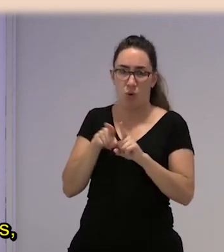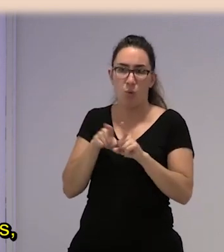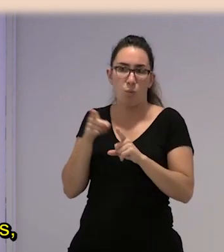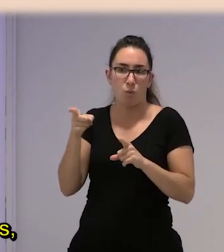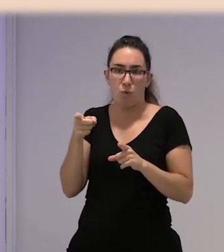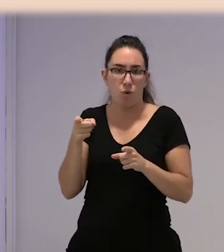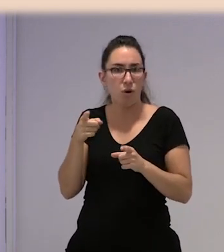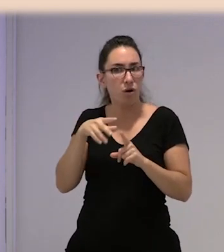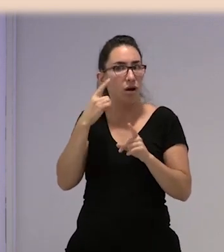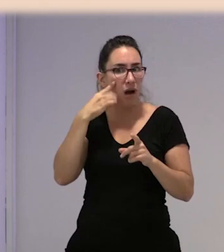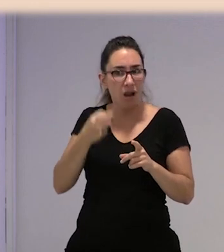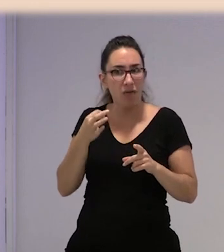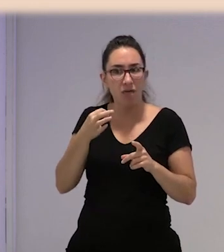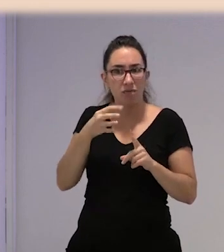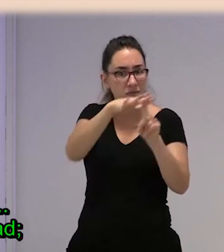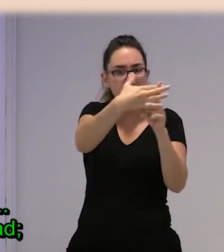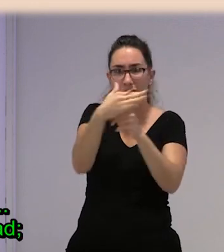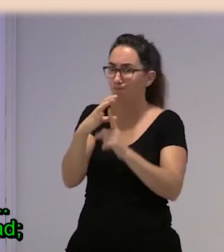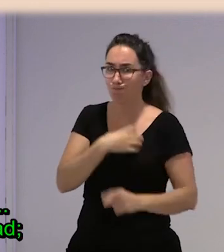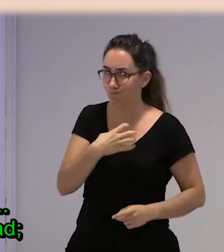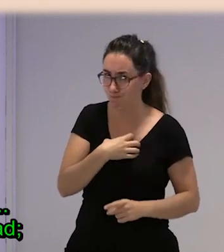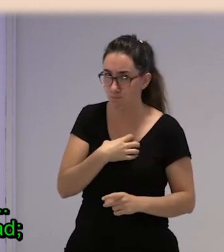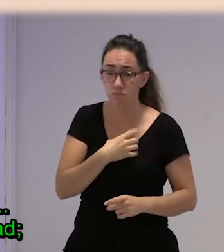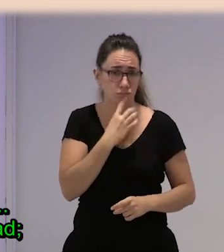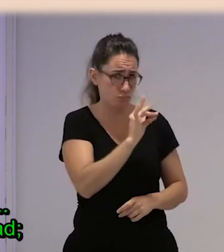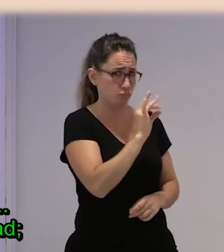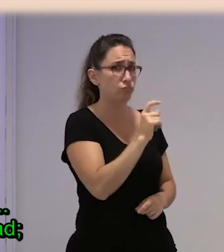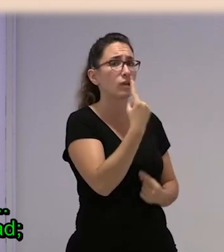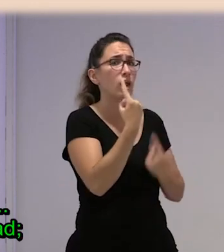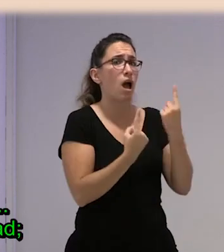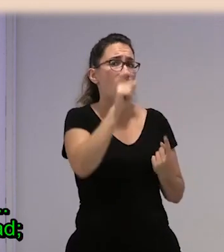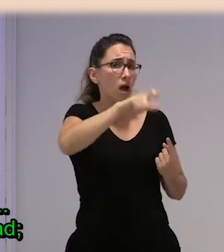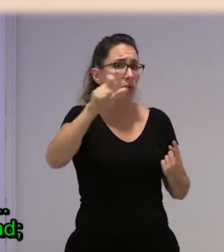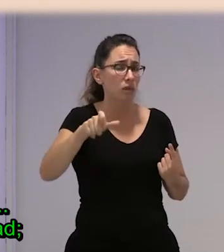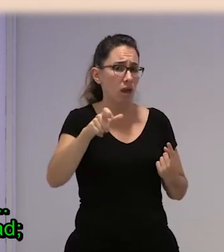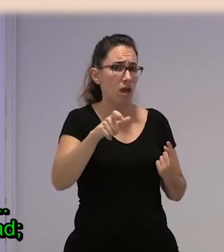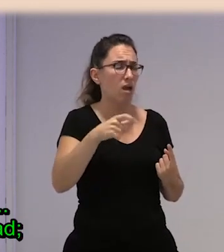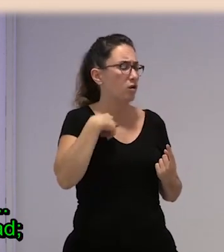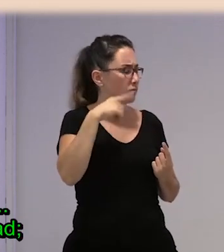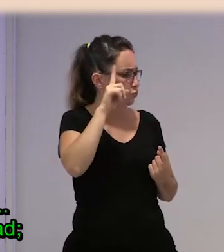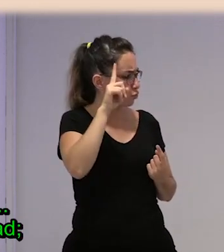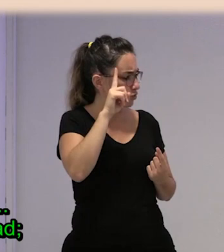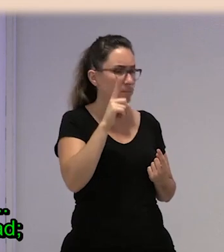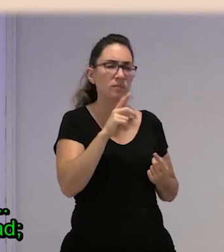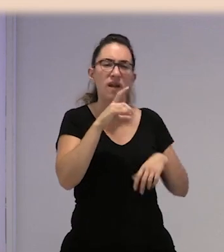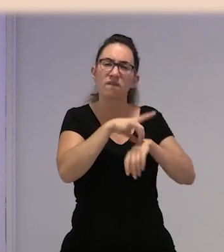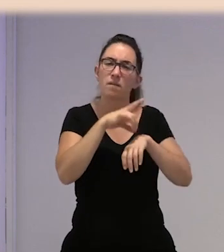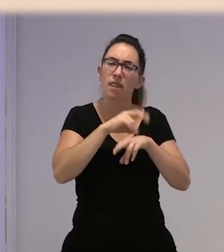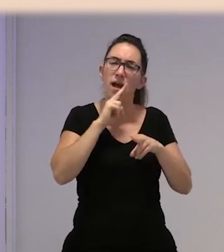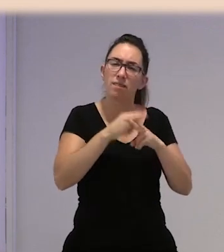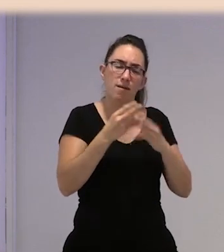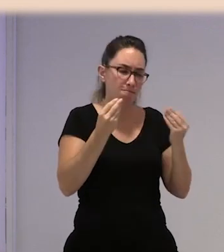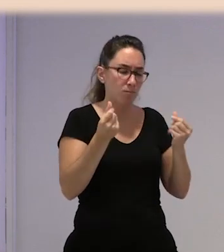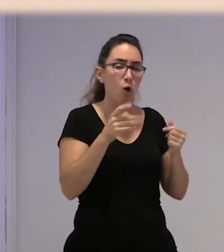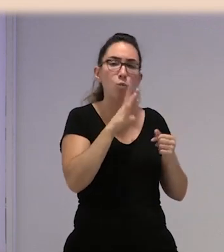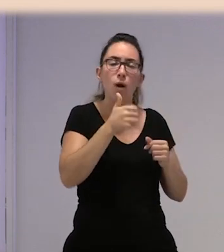puede hacer en muchos casos, que hay restricciones. Bueno, hay gente que ha cogido hasta, no recuerdo cómo se llama bien la enfermedad esta, de